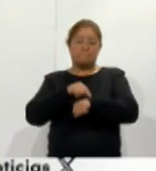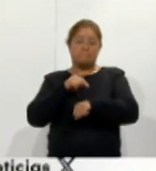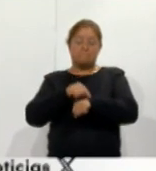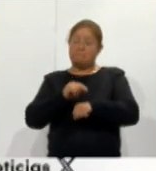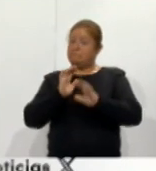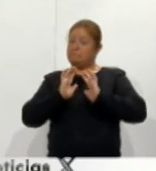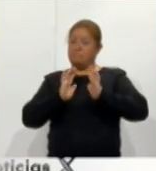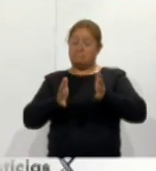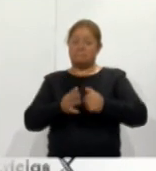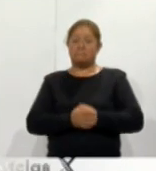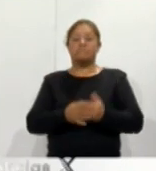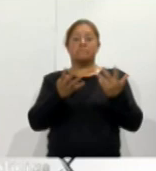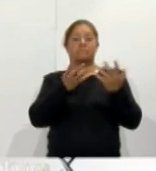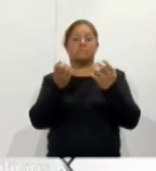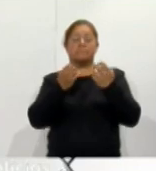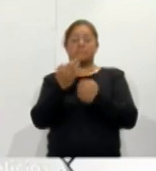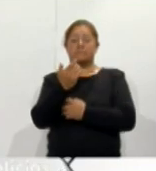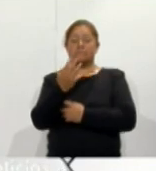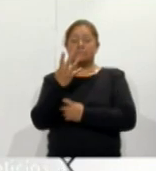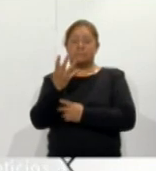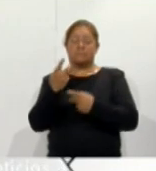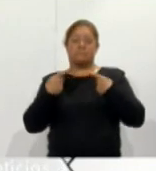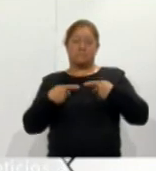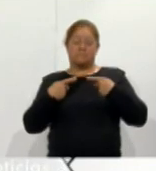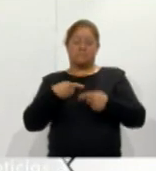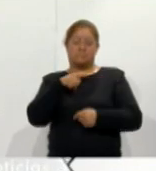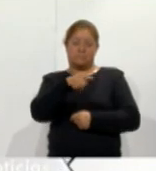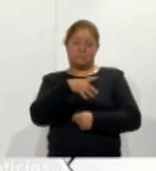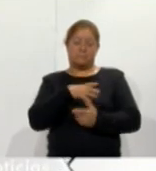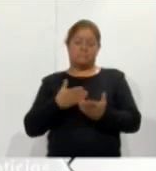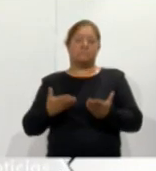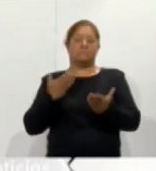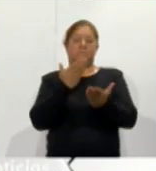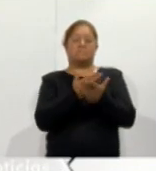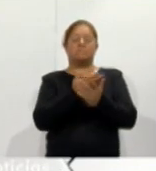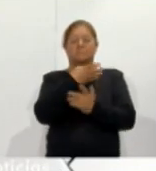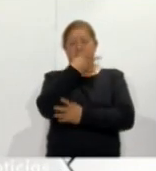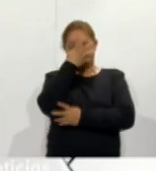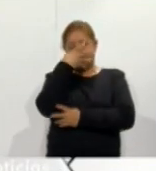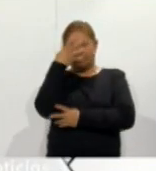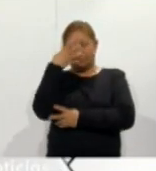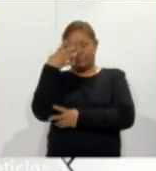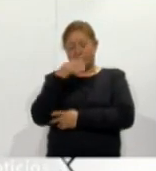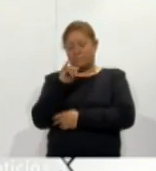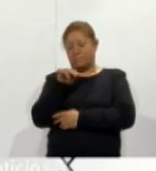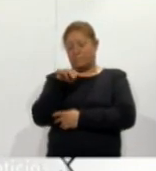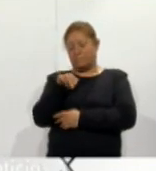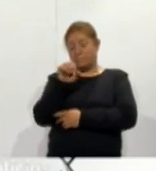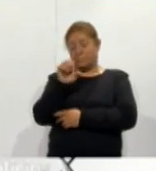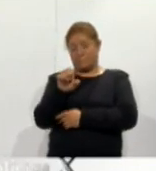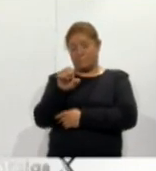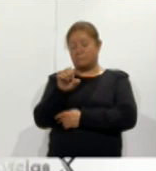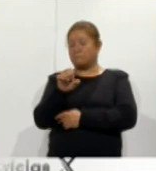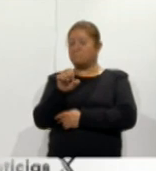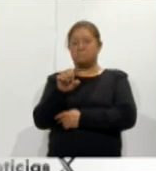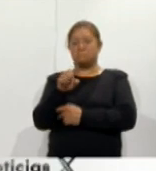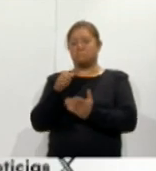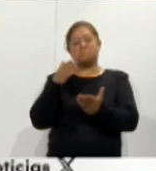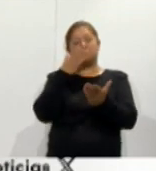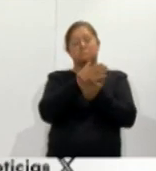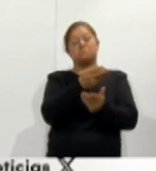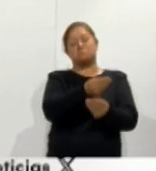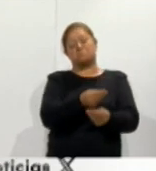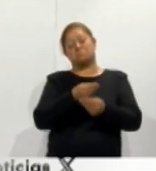954 ciudadanos que realizaron su trámite ante el Instituto Electoral no recogieron su